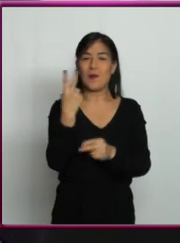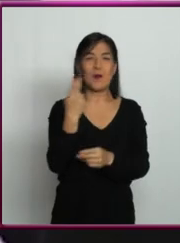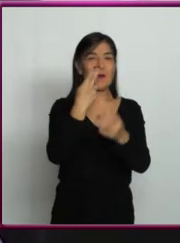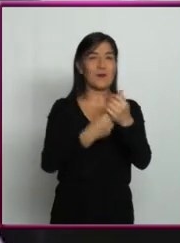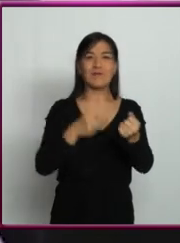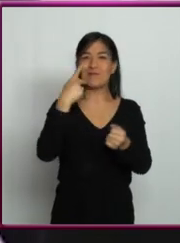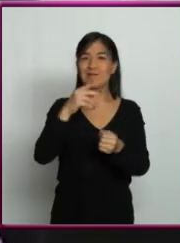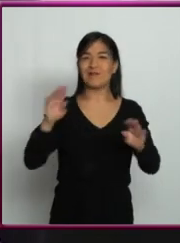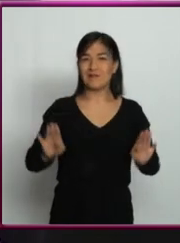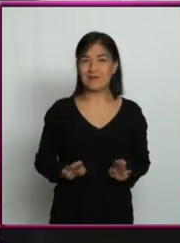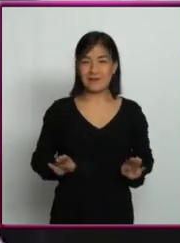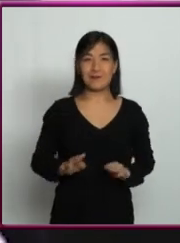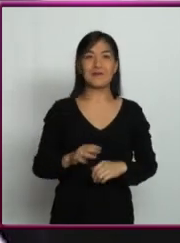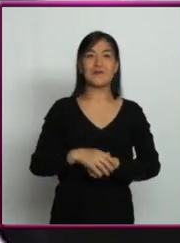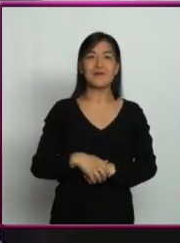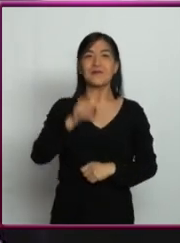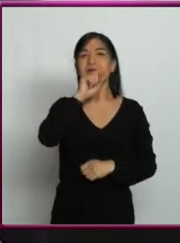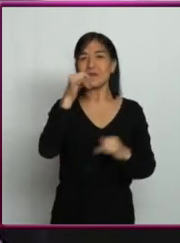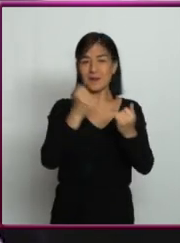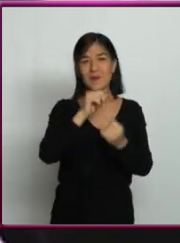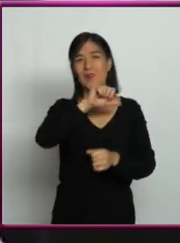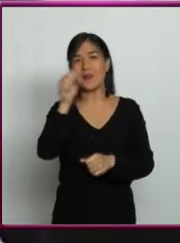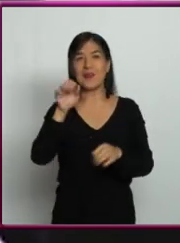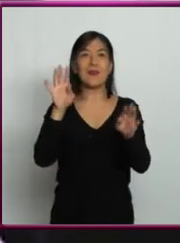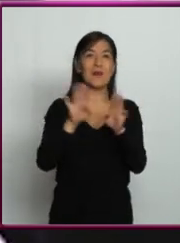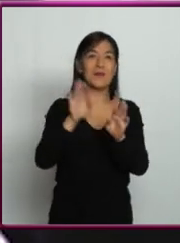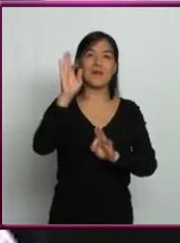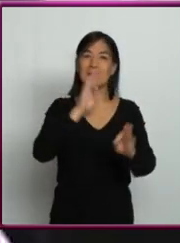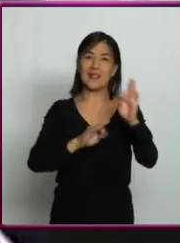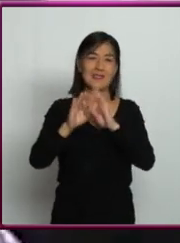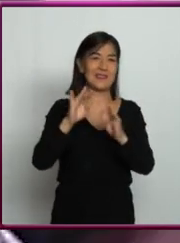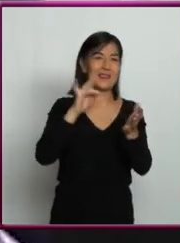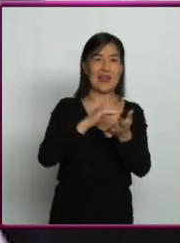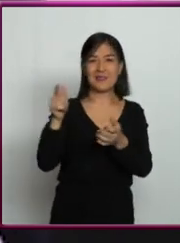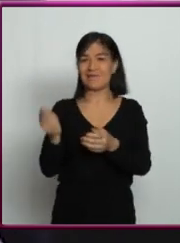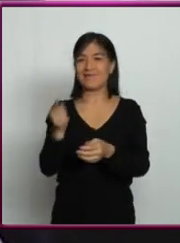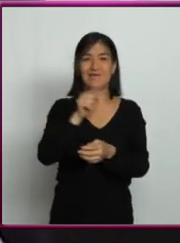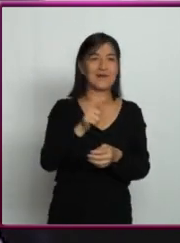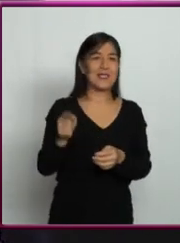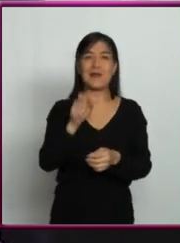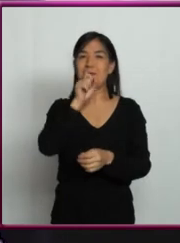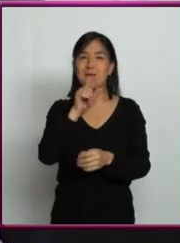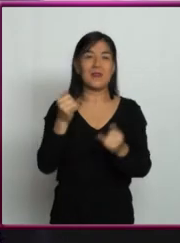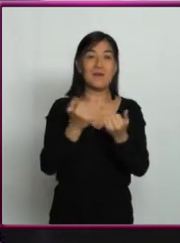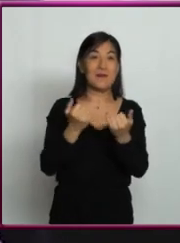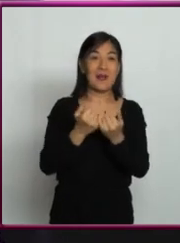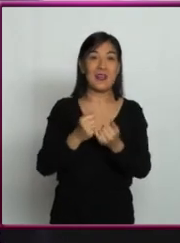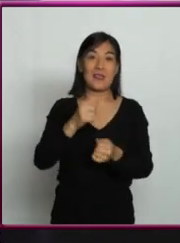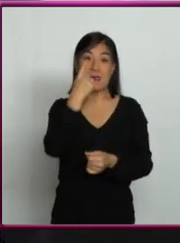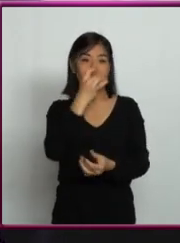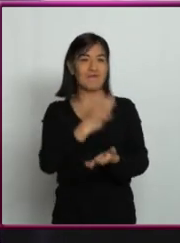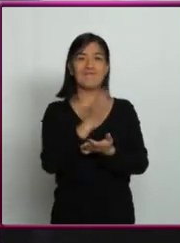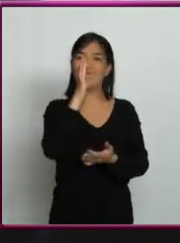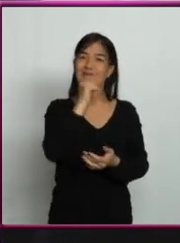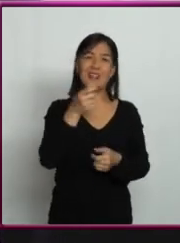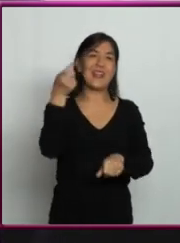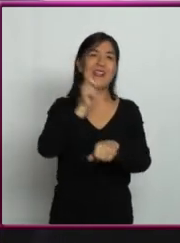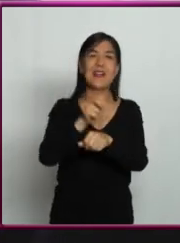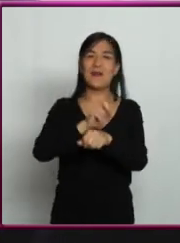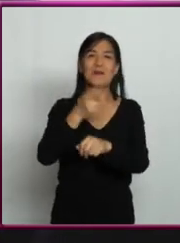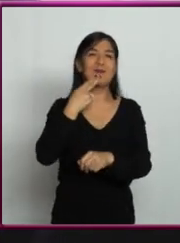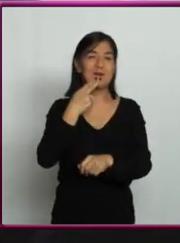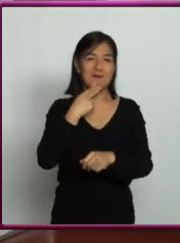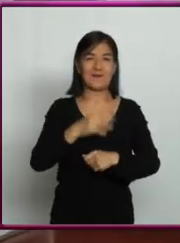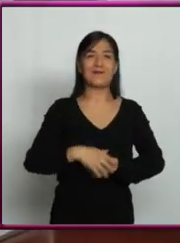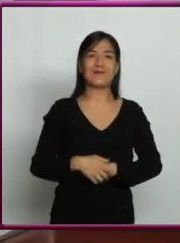de la física y de muchas otras cosas. Pero la física, si tienes matemáticas, es prácticamente inútil. La usamos cada día, ¿no?